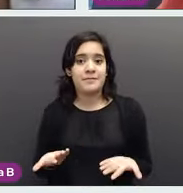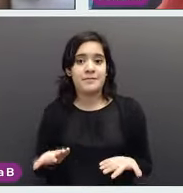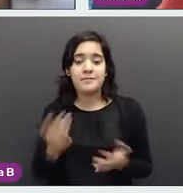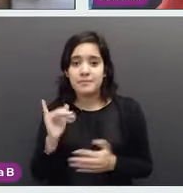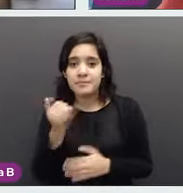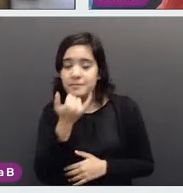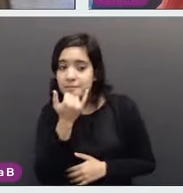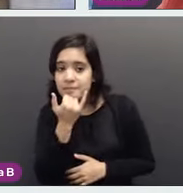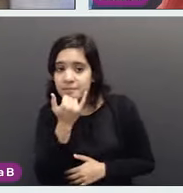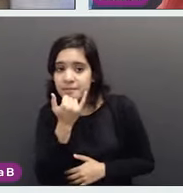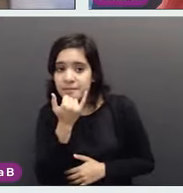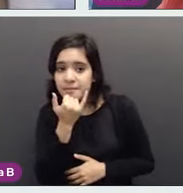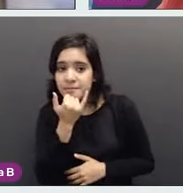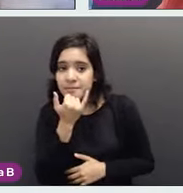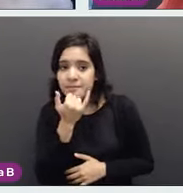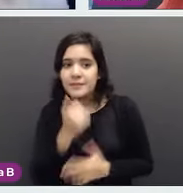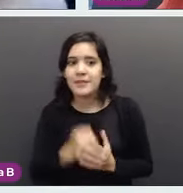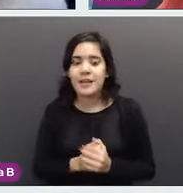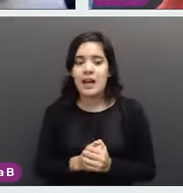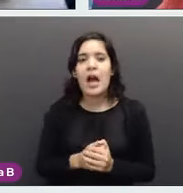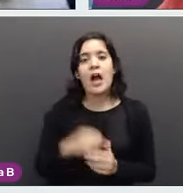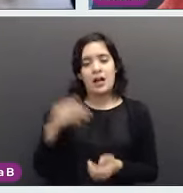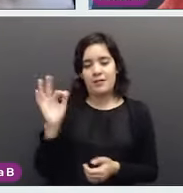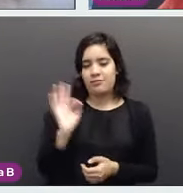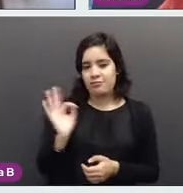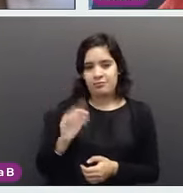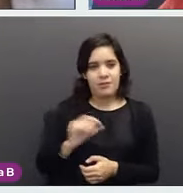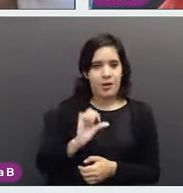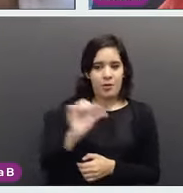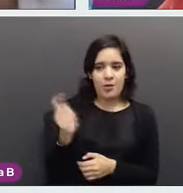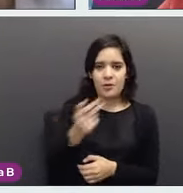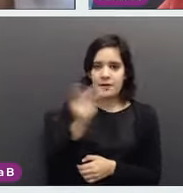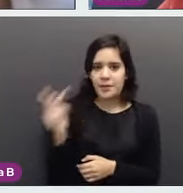disculpe. No, digo, si hubiera alguna otra pregunta o duda.